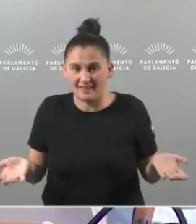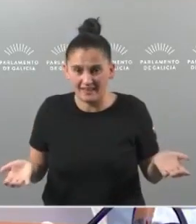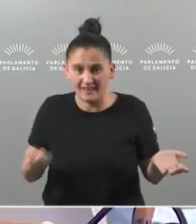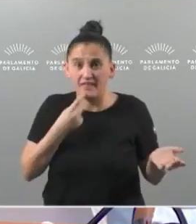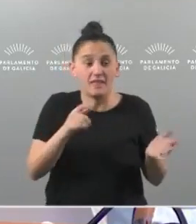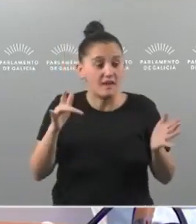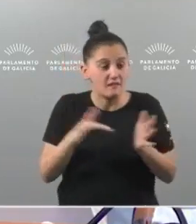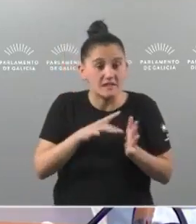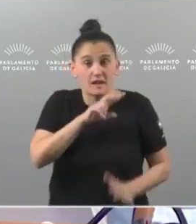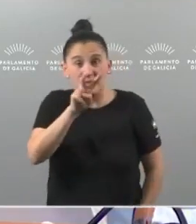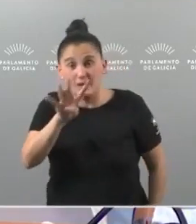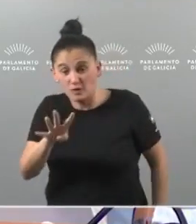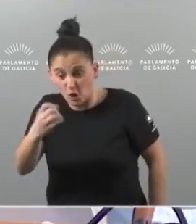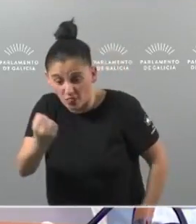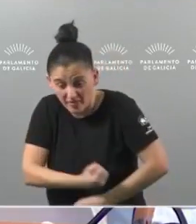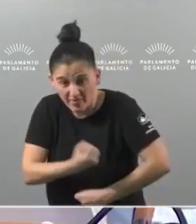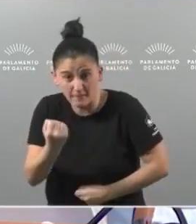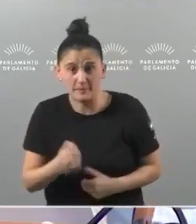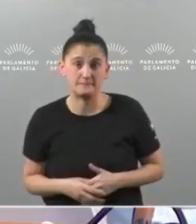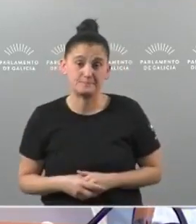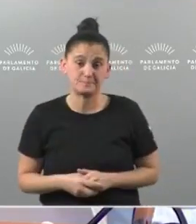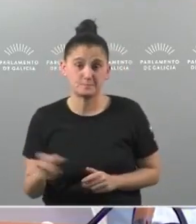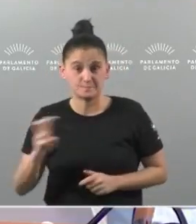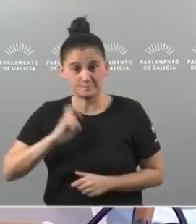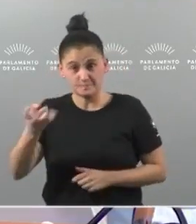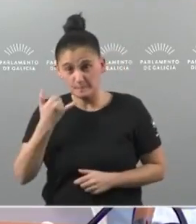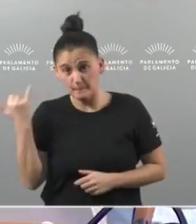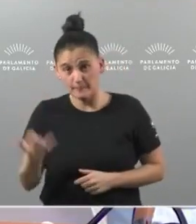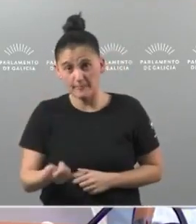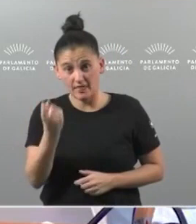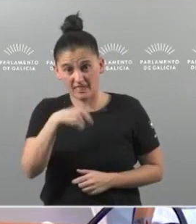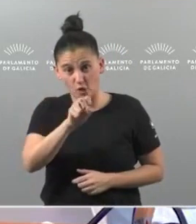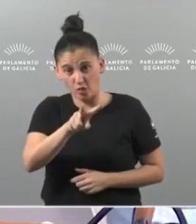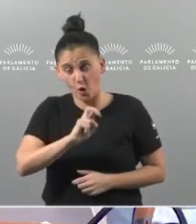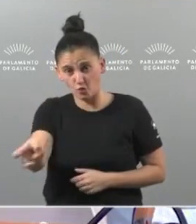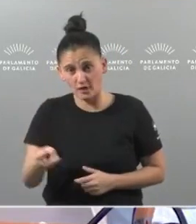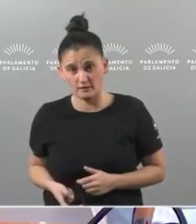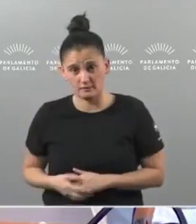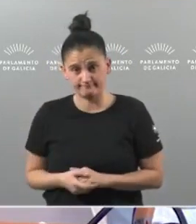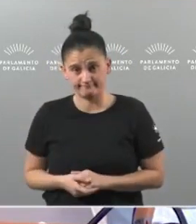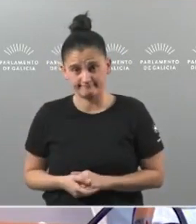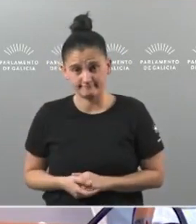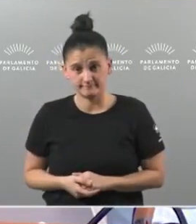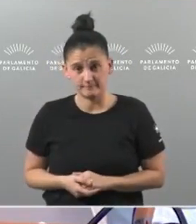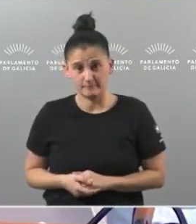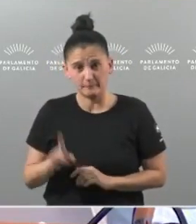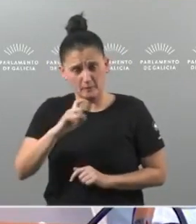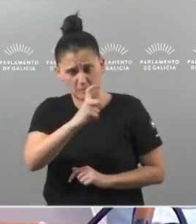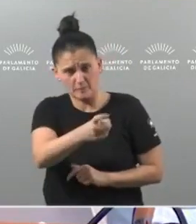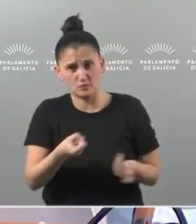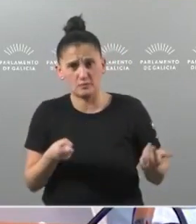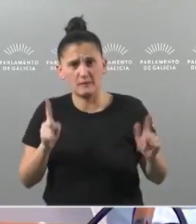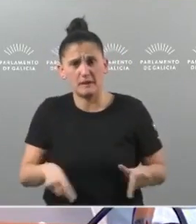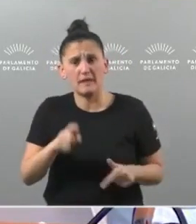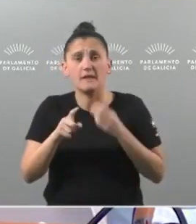24 de dezembro, outra das chamadas o 112, donde tamén se lle notifica